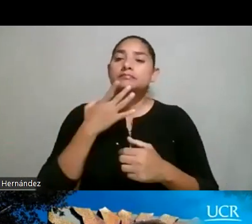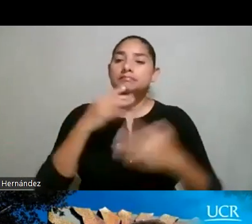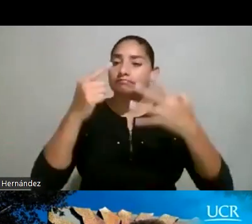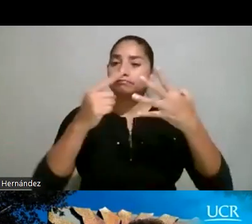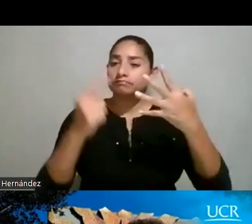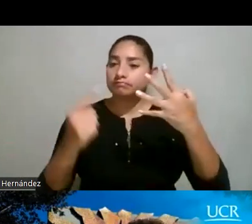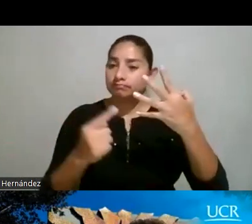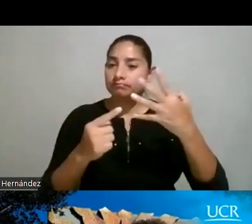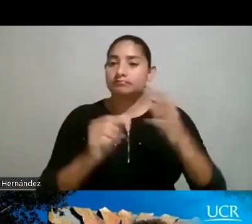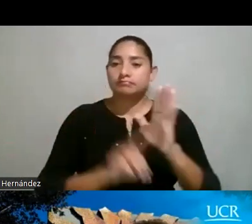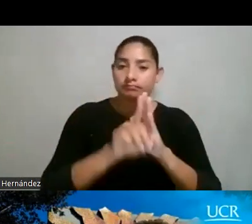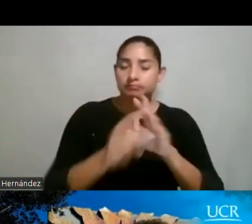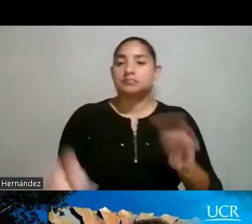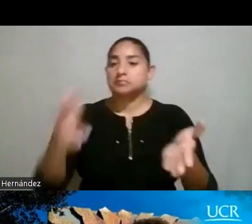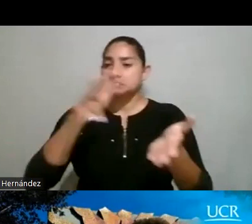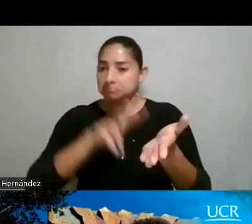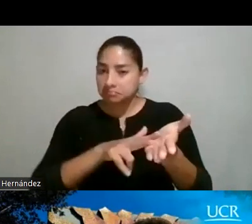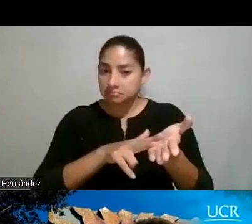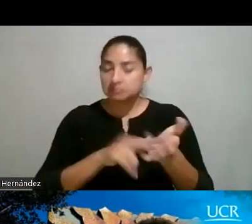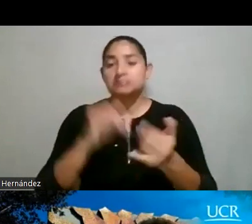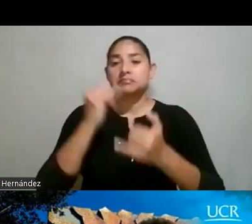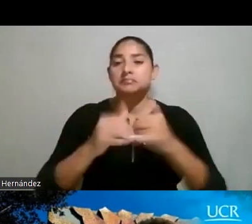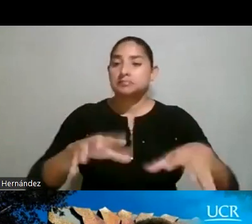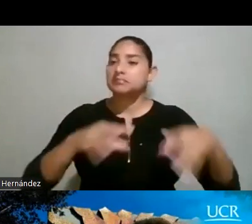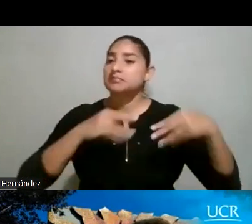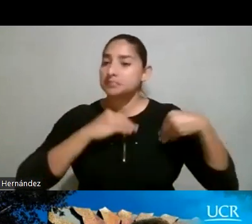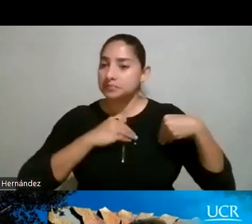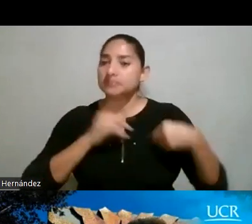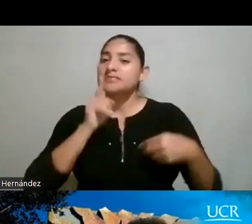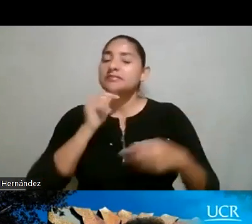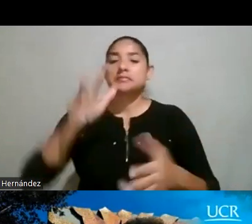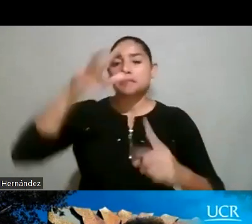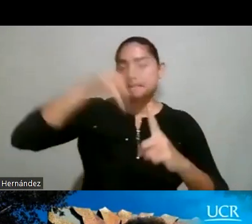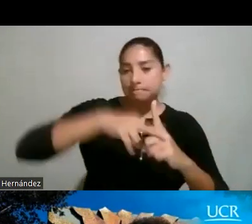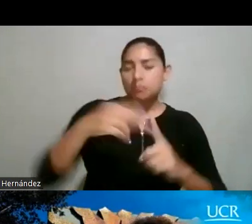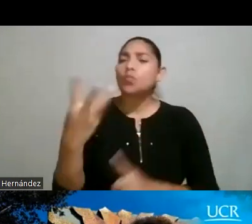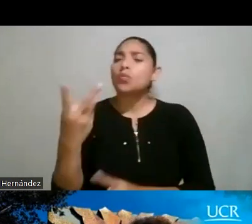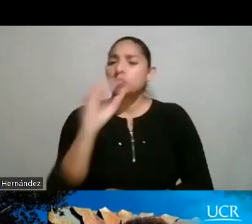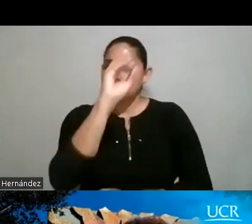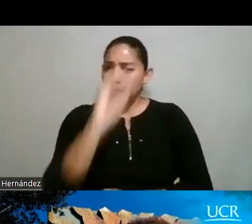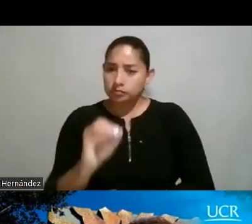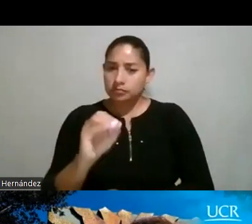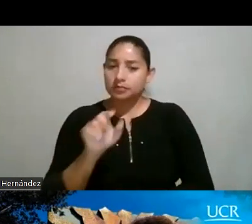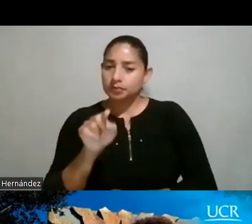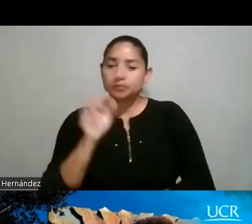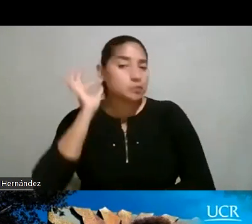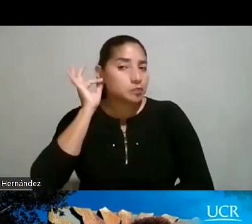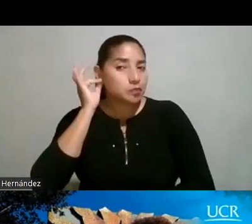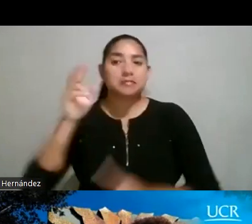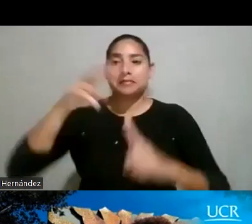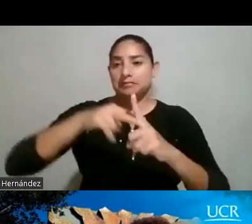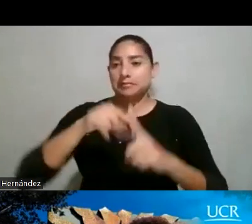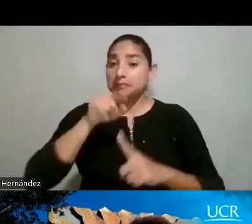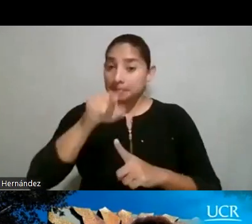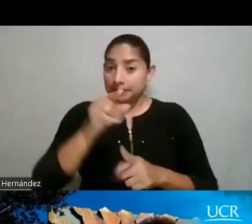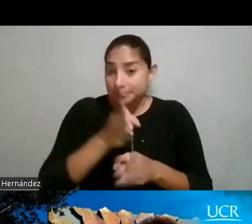son las que se enrolan, cuáles son las que son finalmente aceptadas, y quiénes aplican, ¿cuánto es el porcentaje de mujeres que aplican, por ejemplo, a esos, a